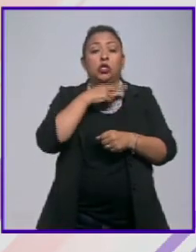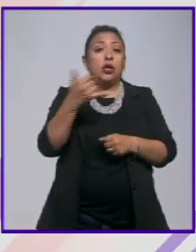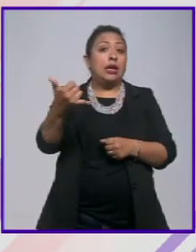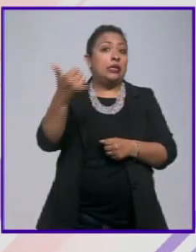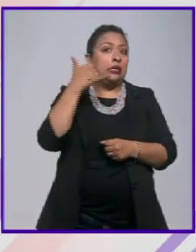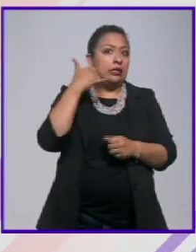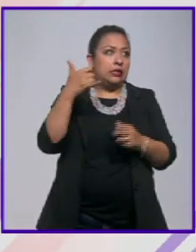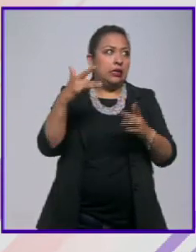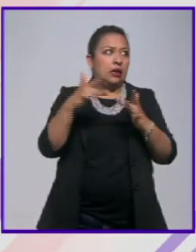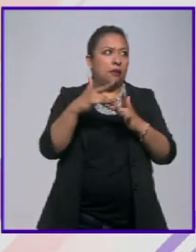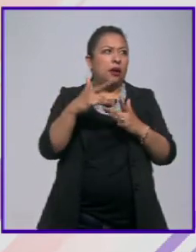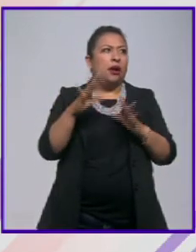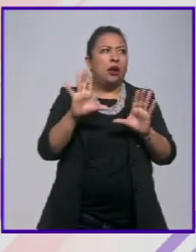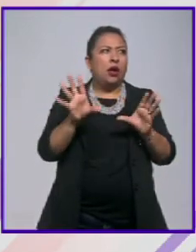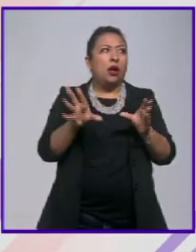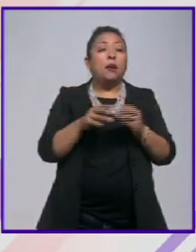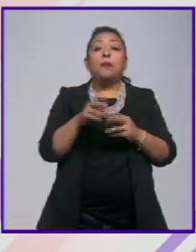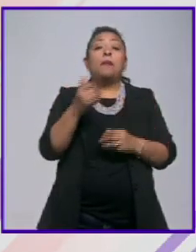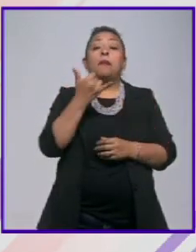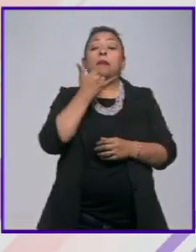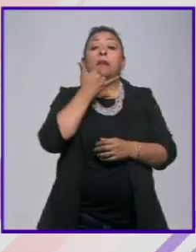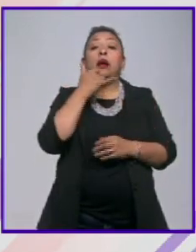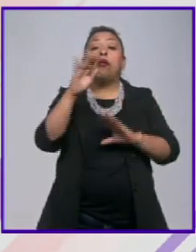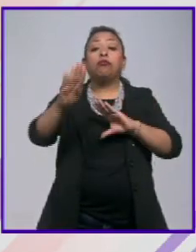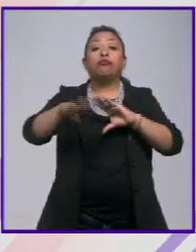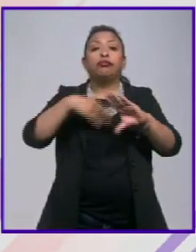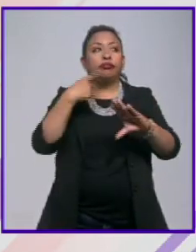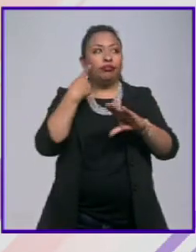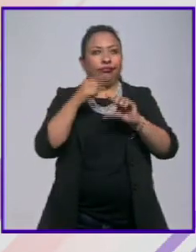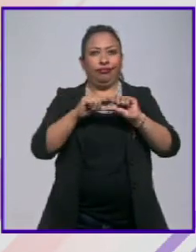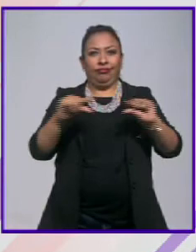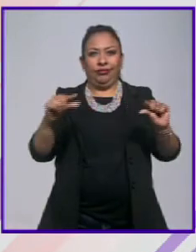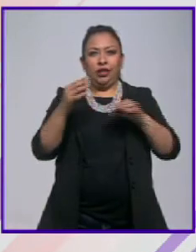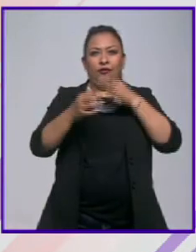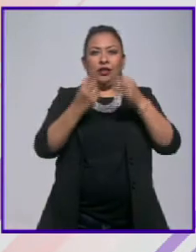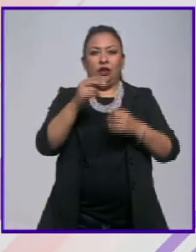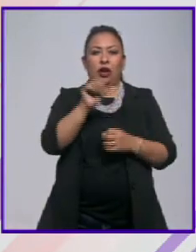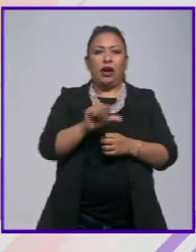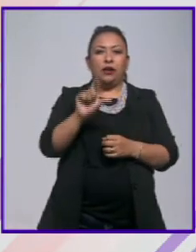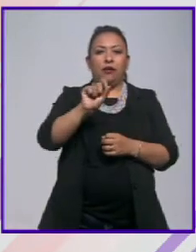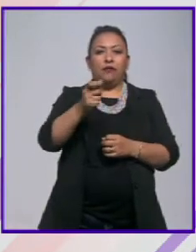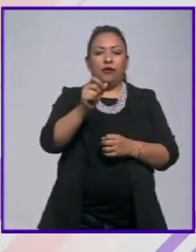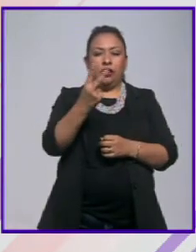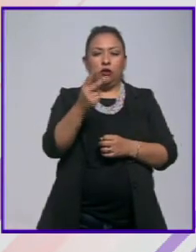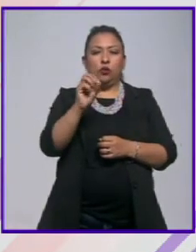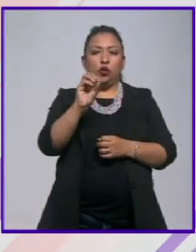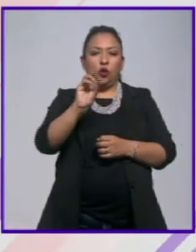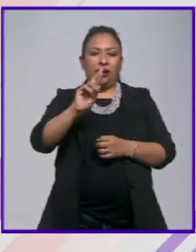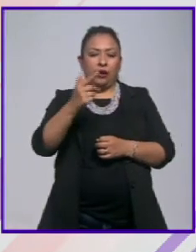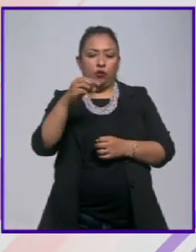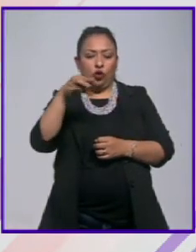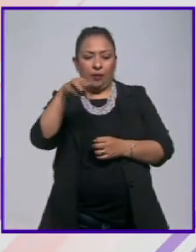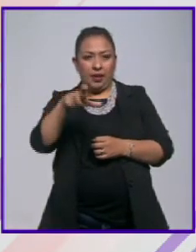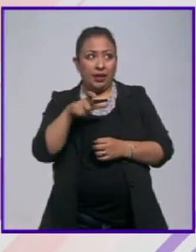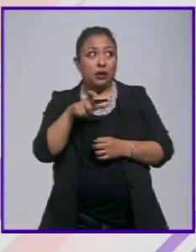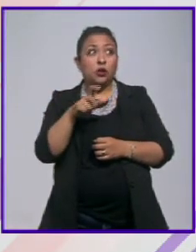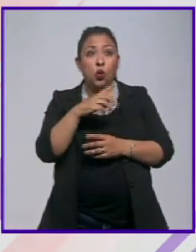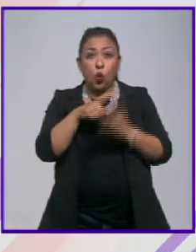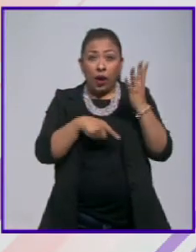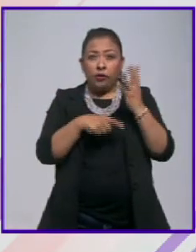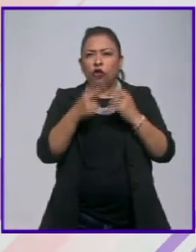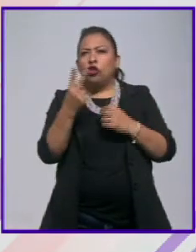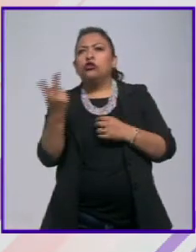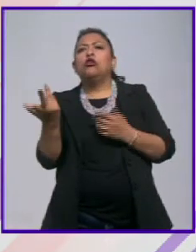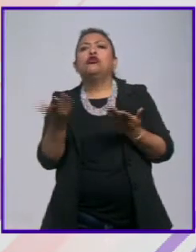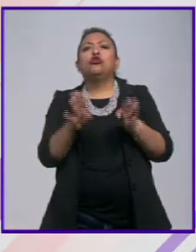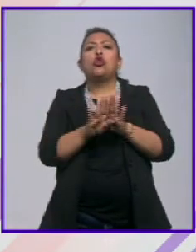llamen que la colección digo que envíen un correo a la dirección que está ahí noticias22 arroba canal 22.org punto mx los cuatro o dos y dos